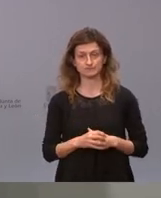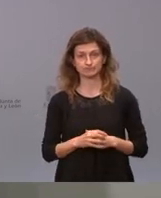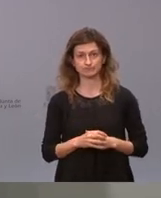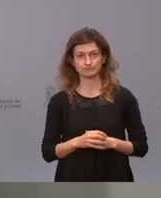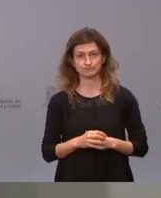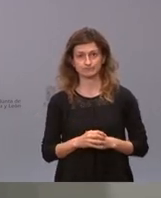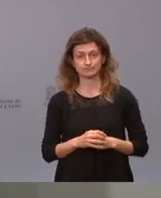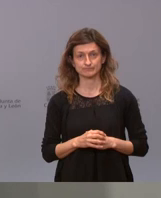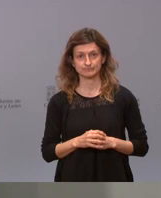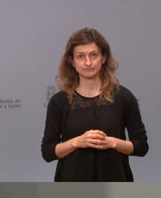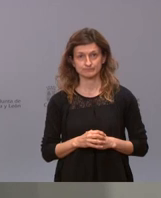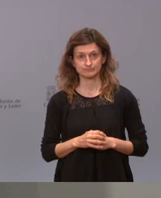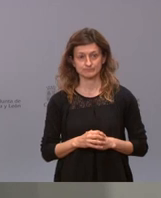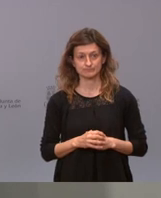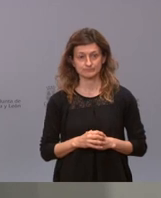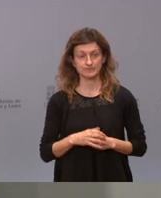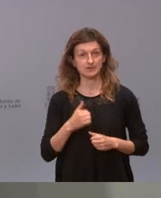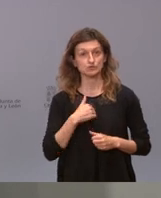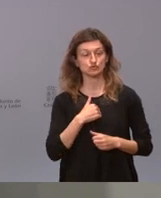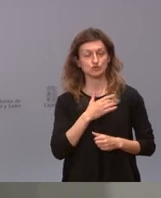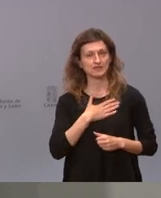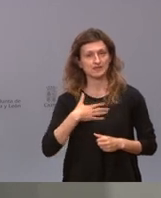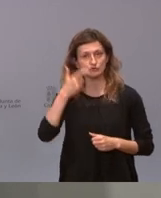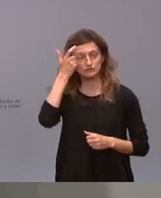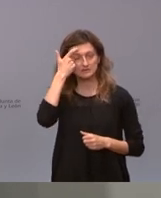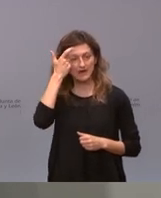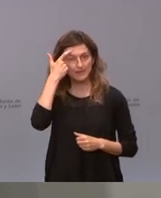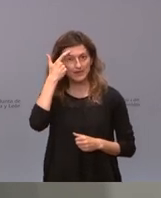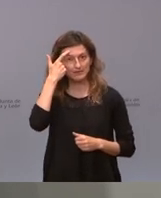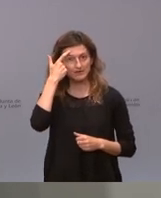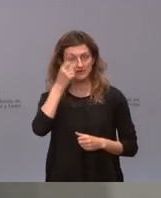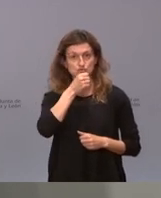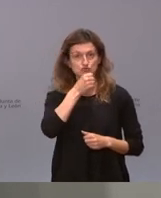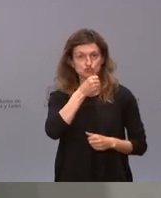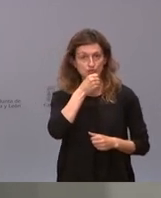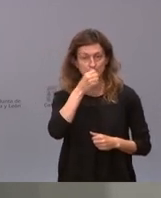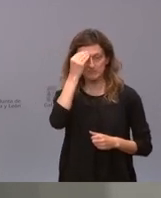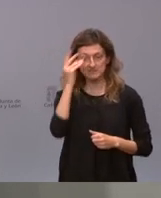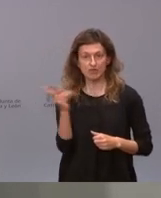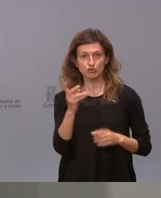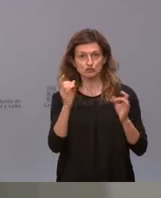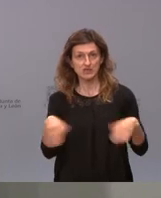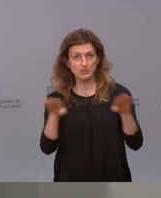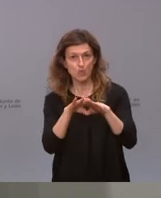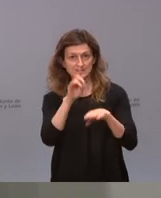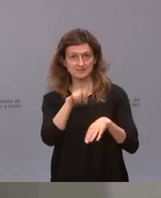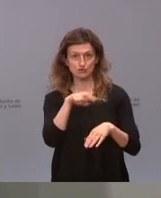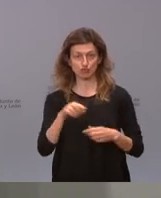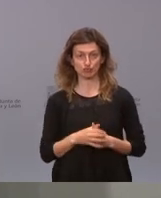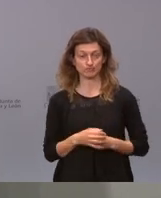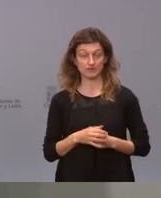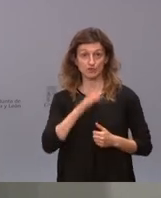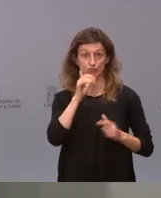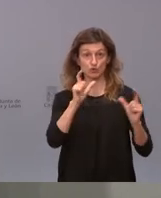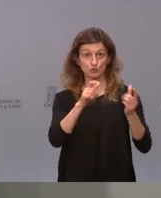y yo quiero saber si el partido socialista los considera iguales o no porque esta junta